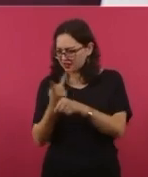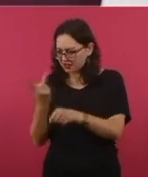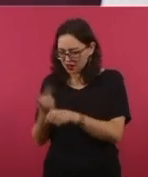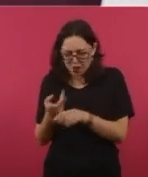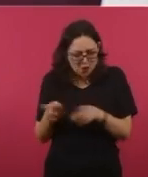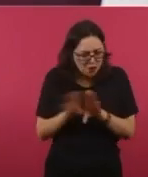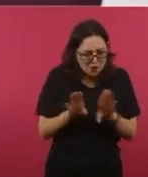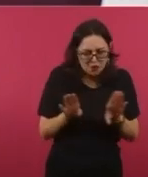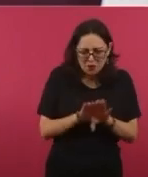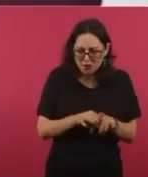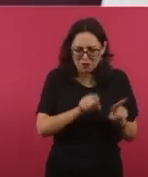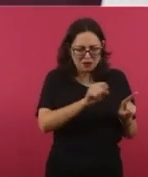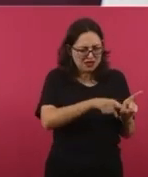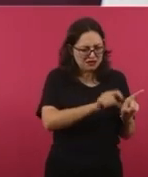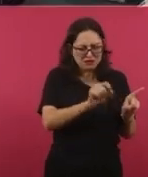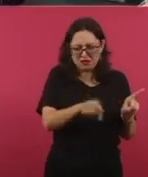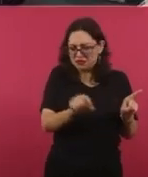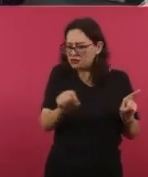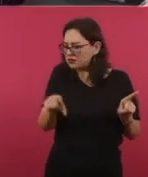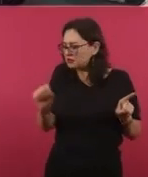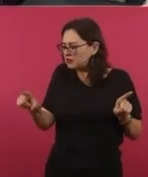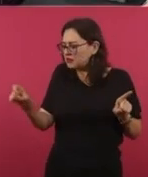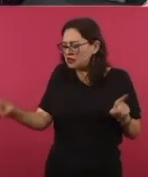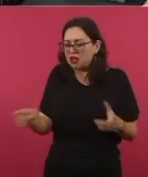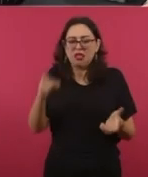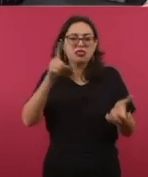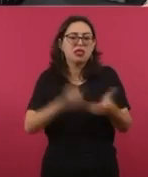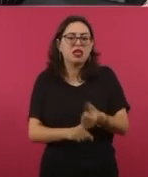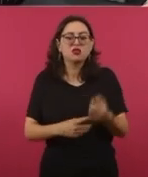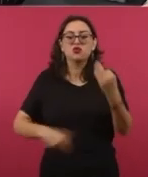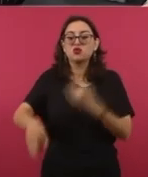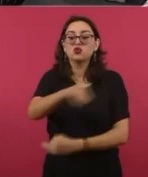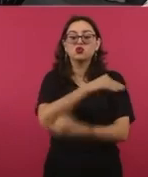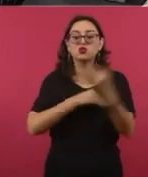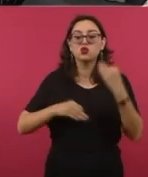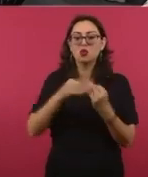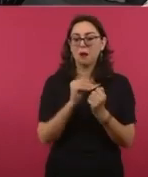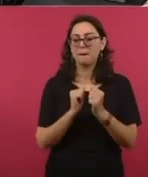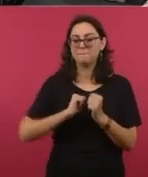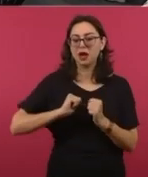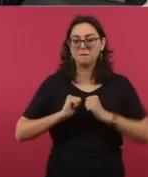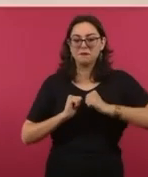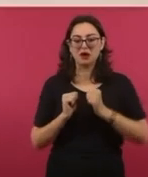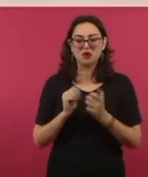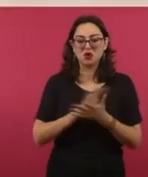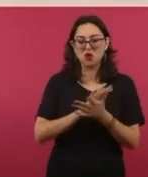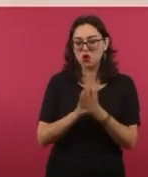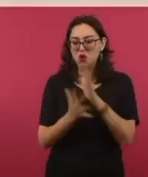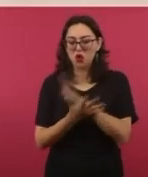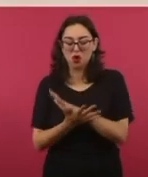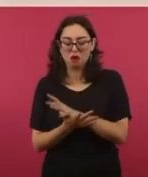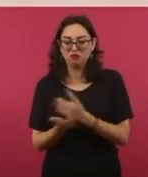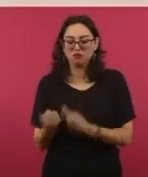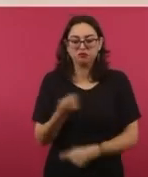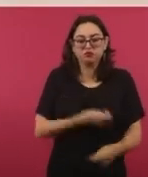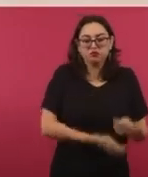en alta, manejado por